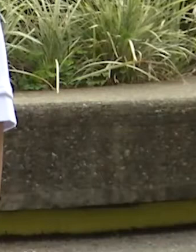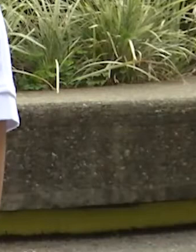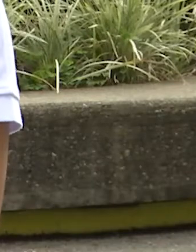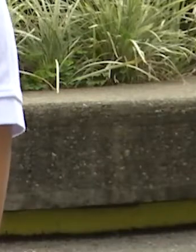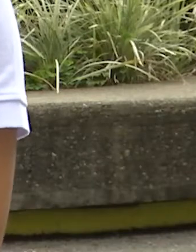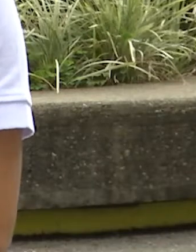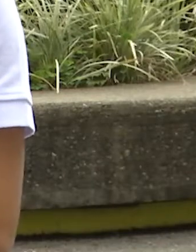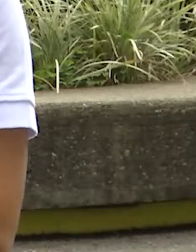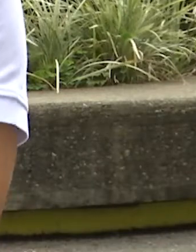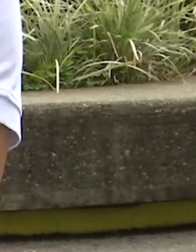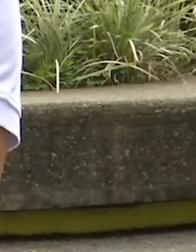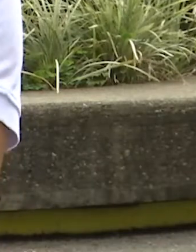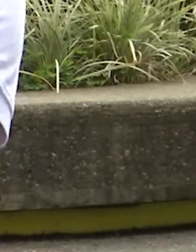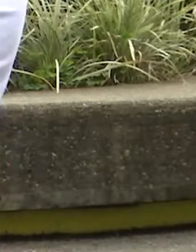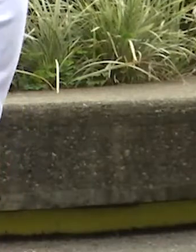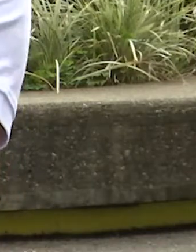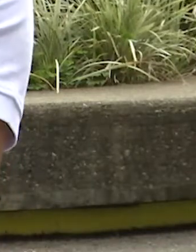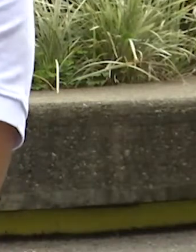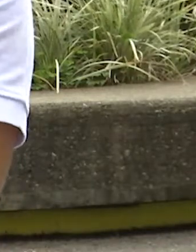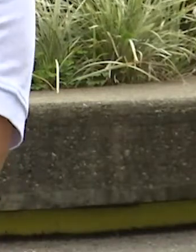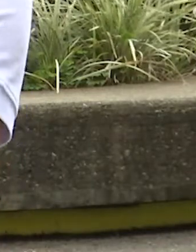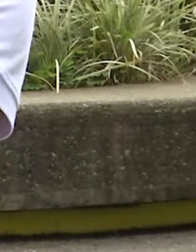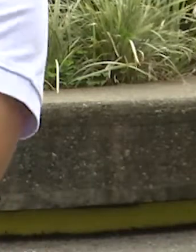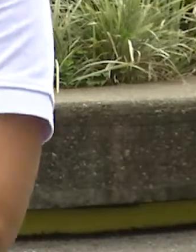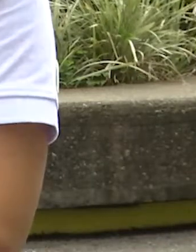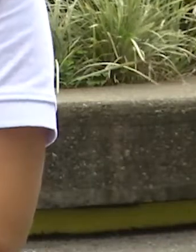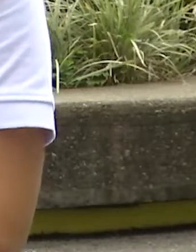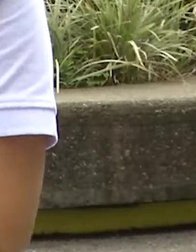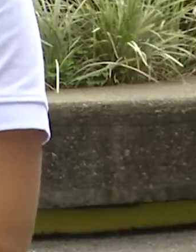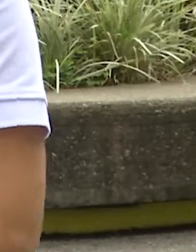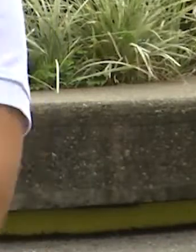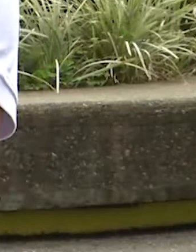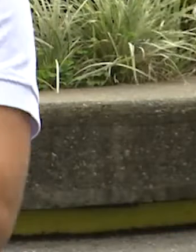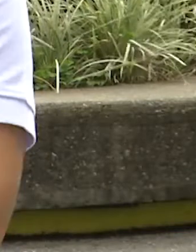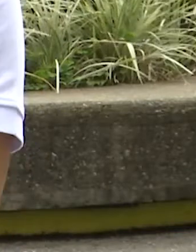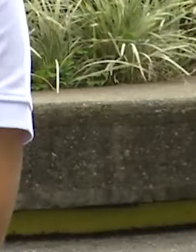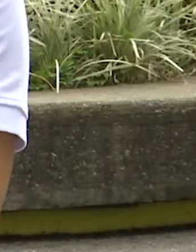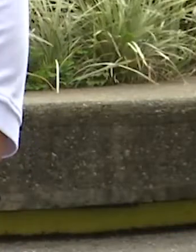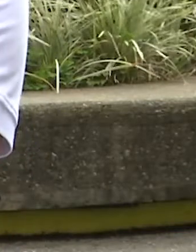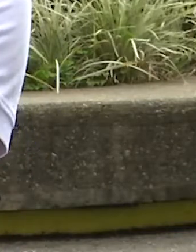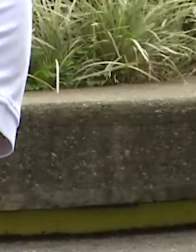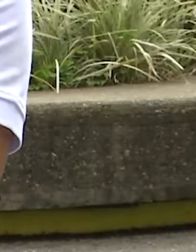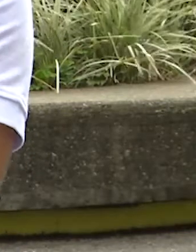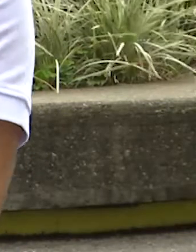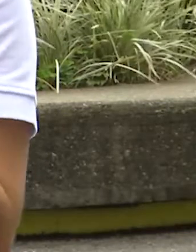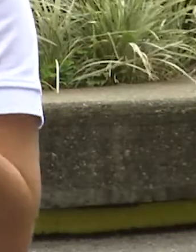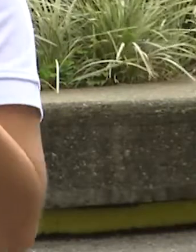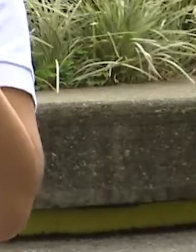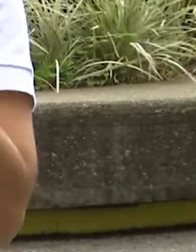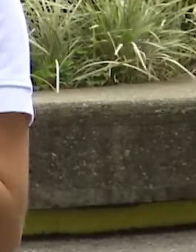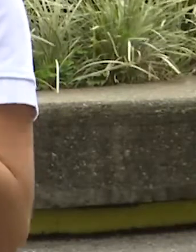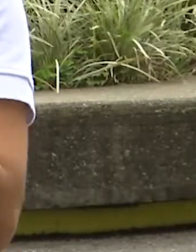Y fue muy bueno, contaba con intérprete, porque realmente cuando yo llegué al programa no